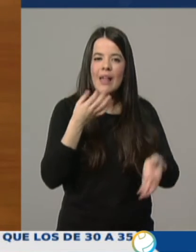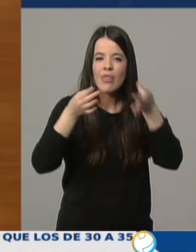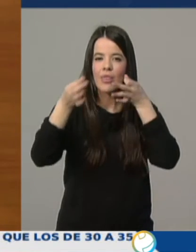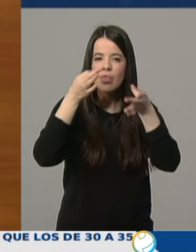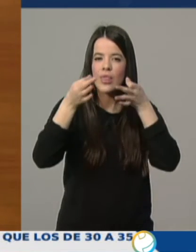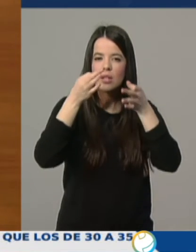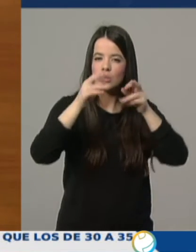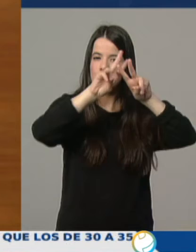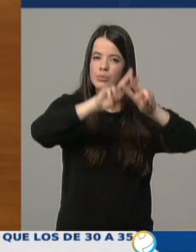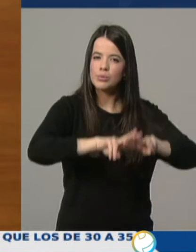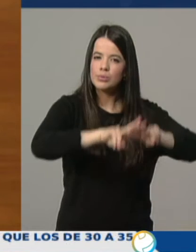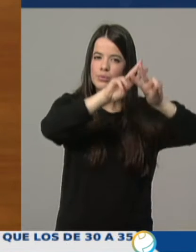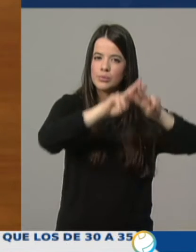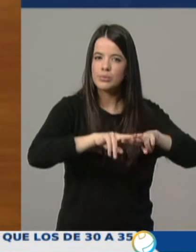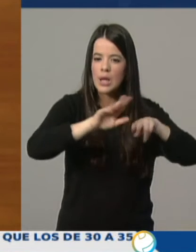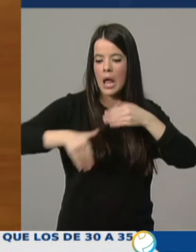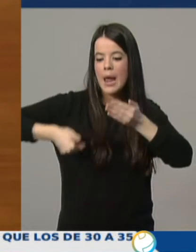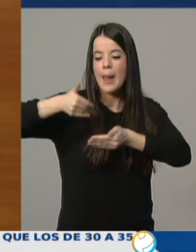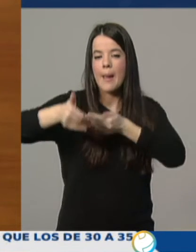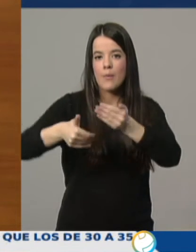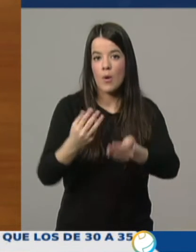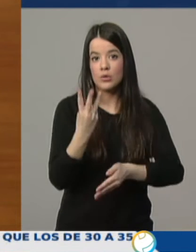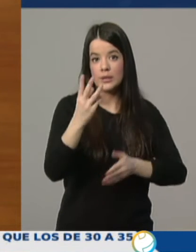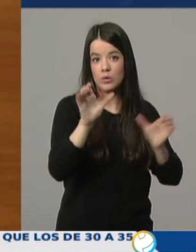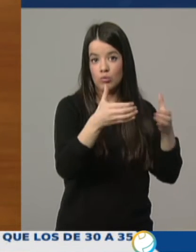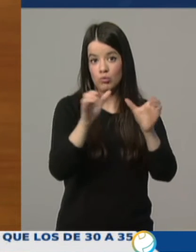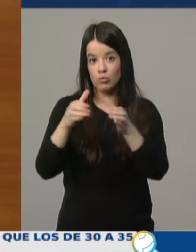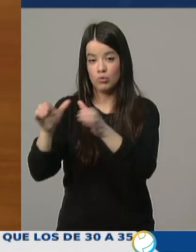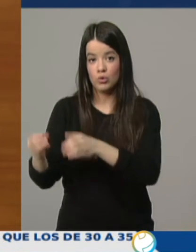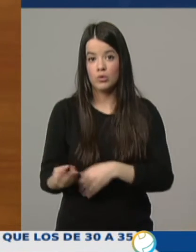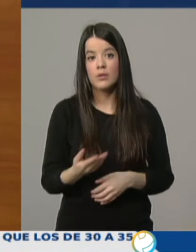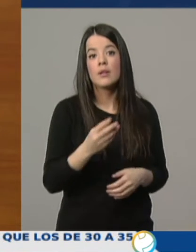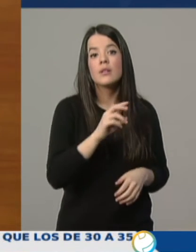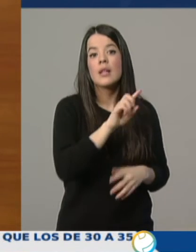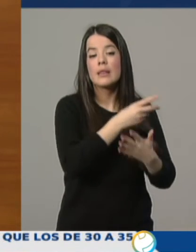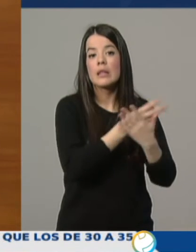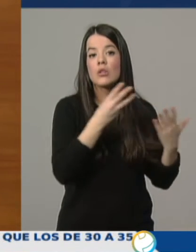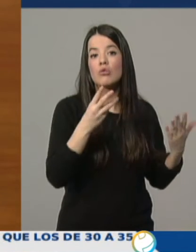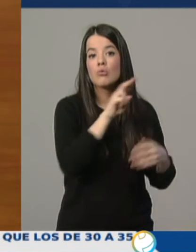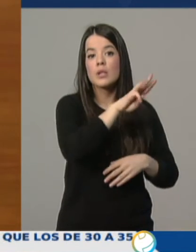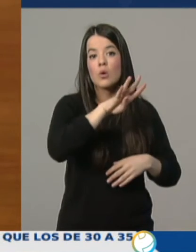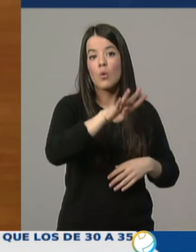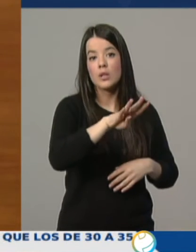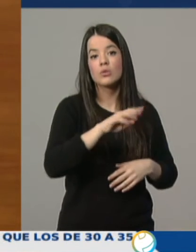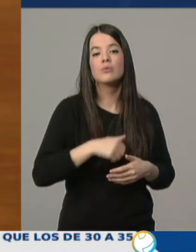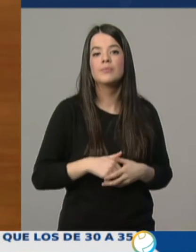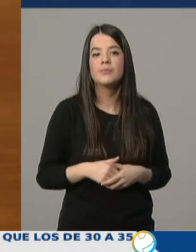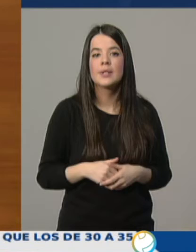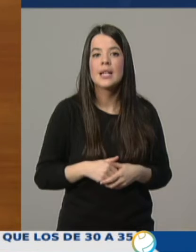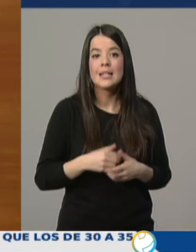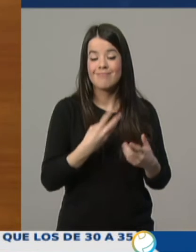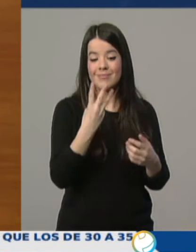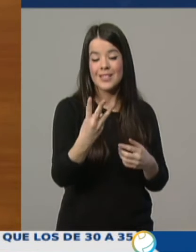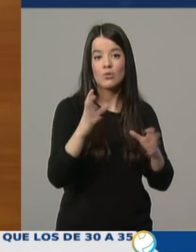entre los tres grupos de edad que distinguíamos, 18 a 24 años, 25 a 29, 30 a 35, se ve una